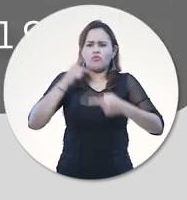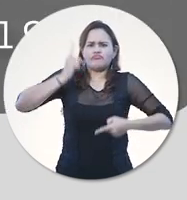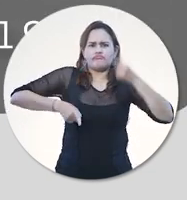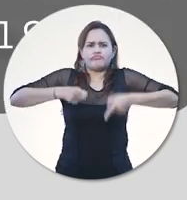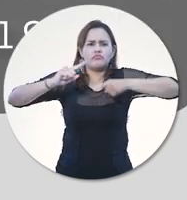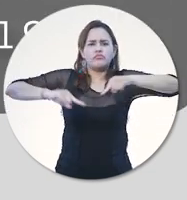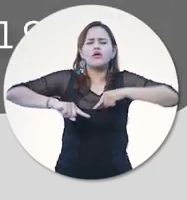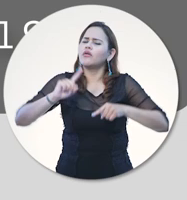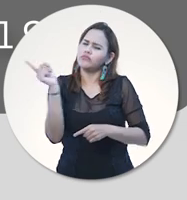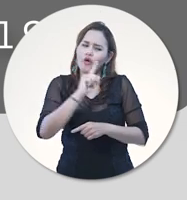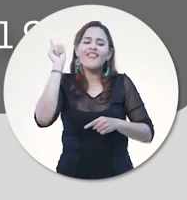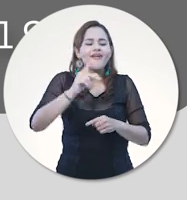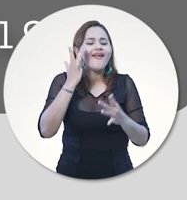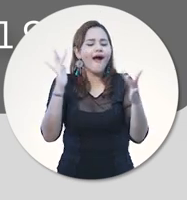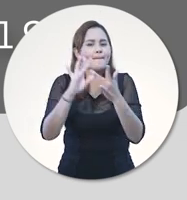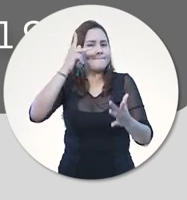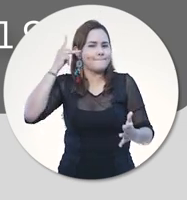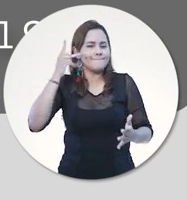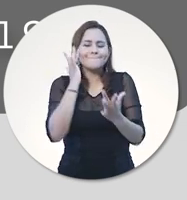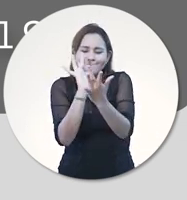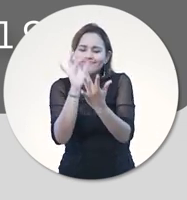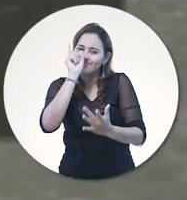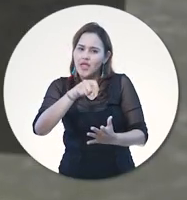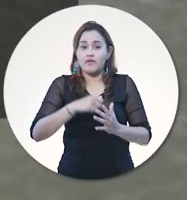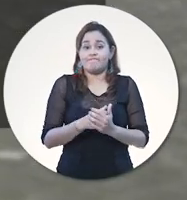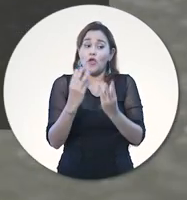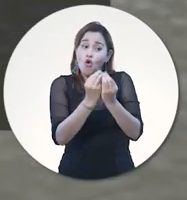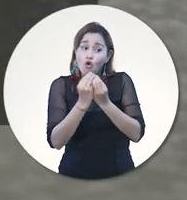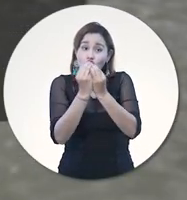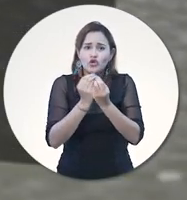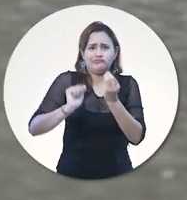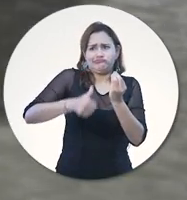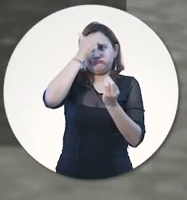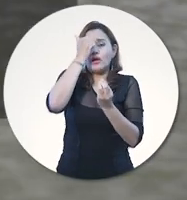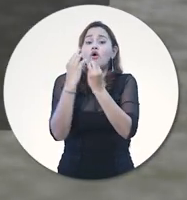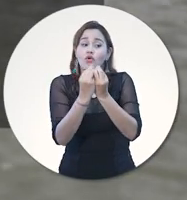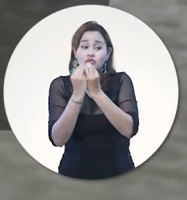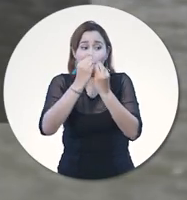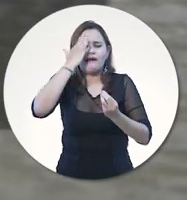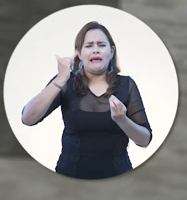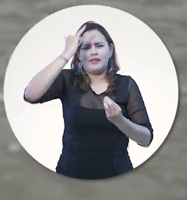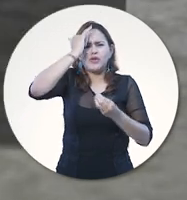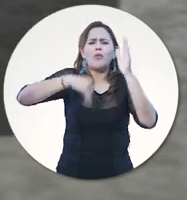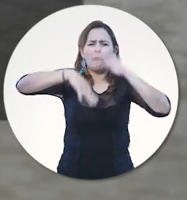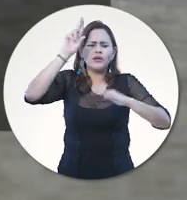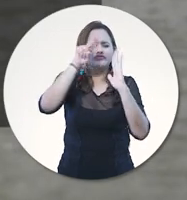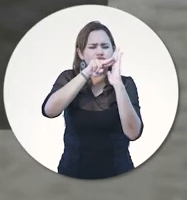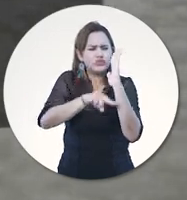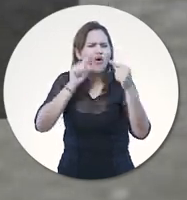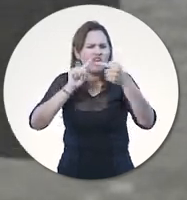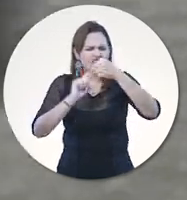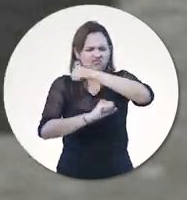misma, sino en función del proyecto educativo institucional. El Consejo Superior y el Académico han aprobado múltiples políticas para el